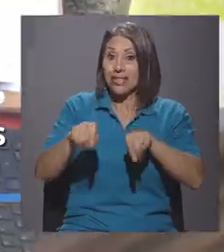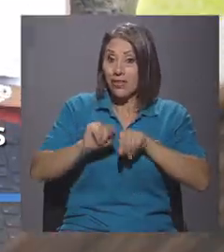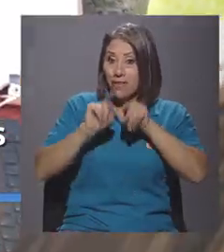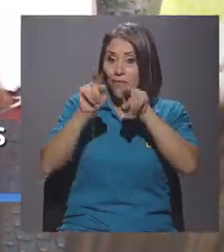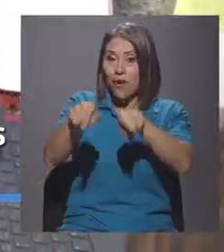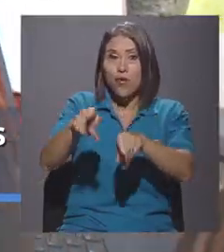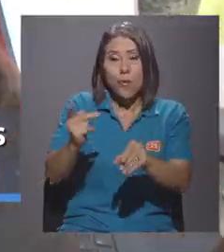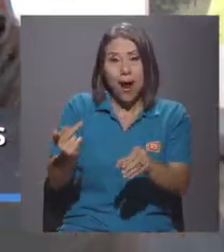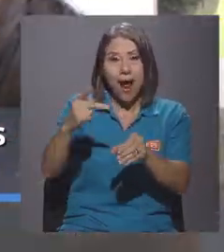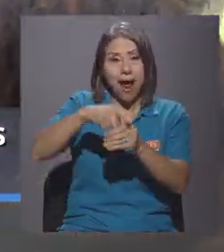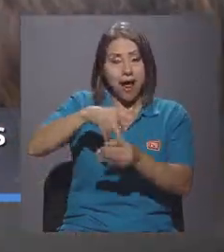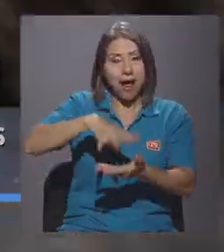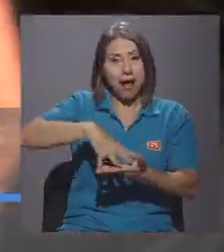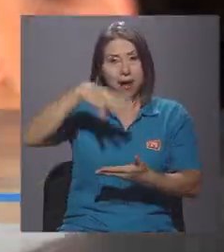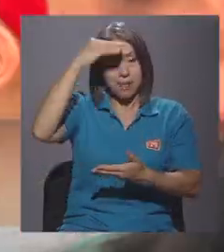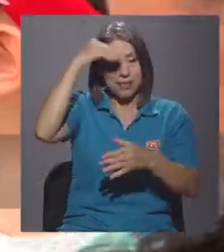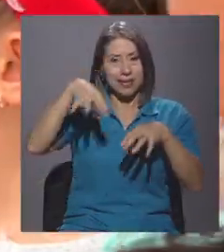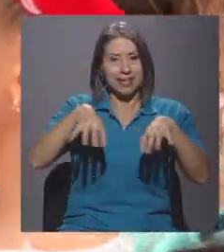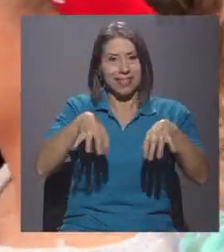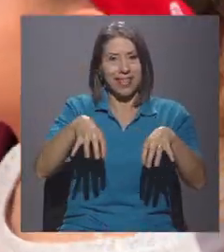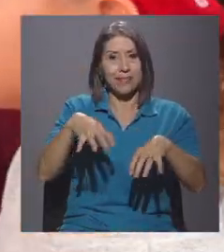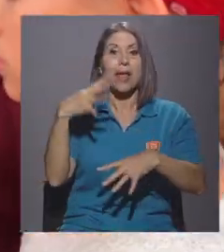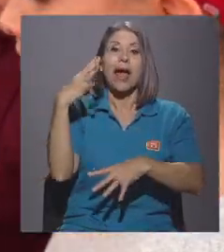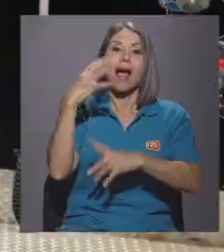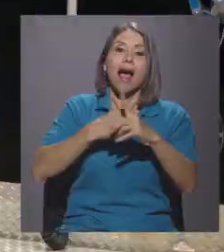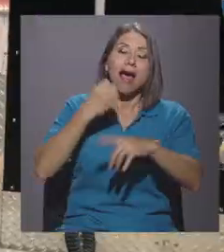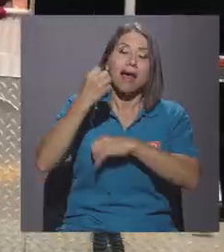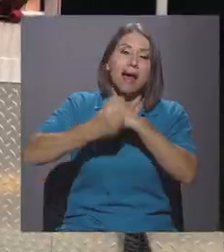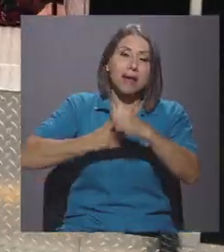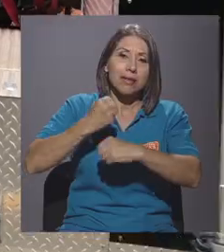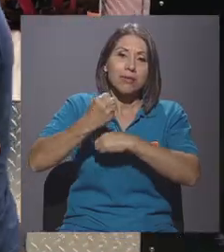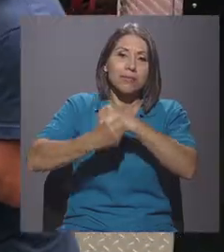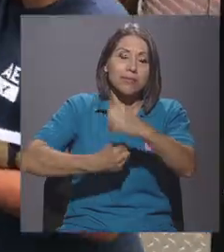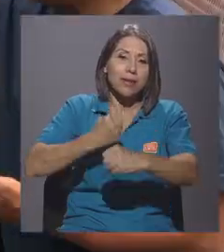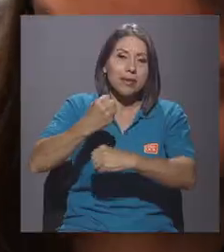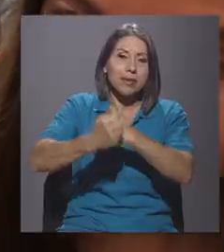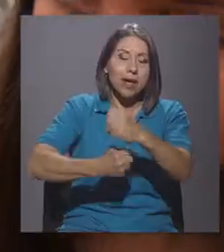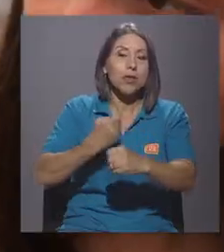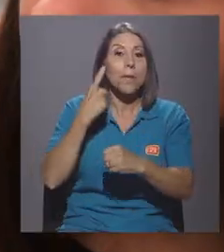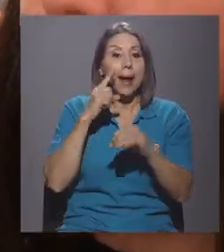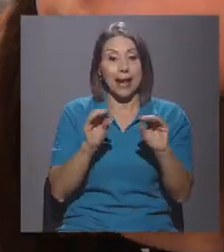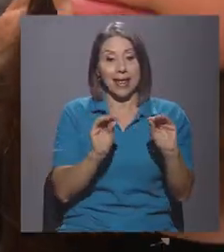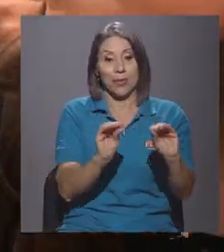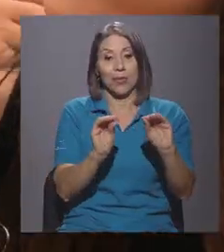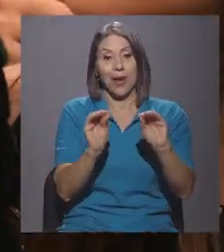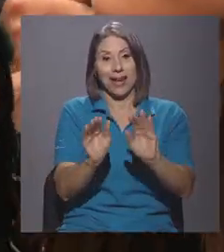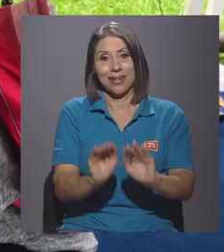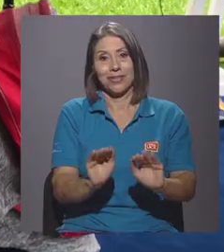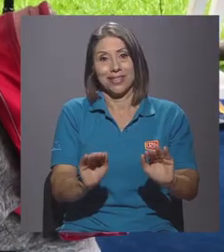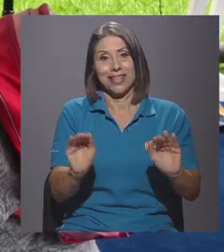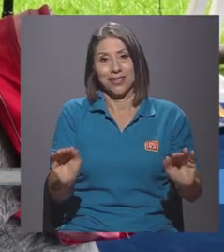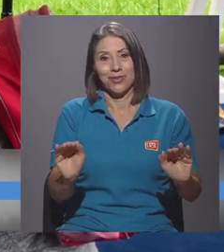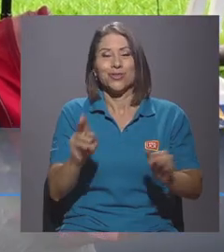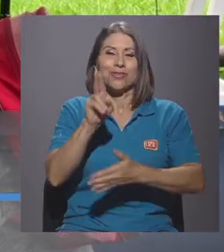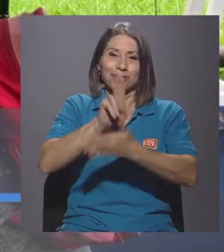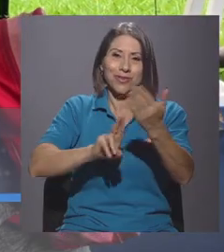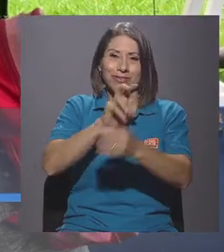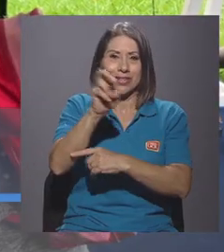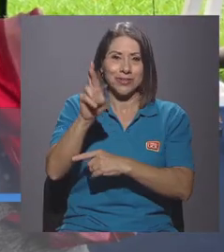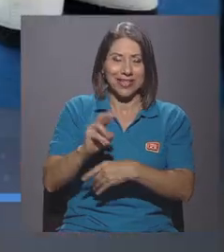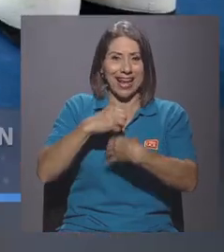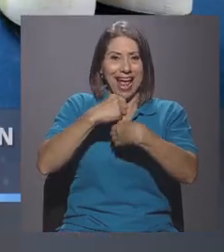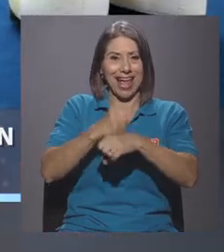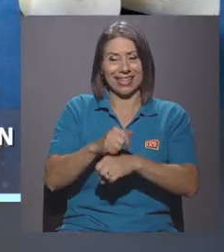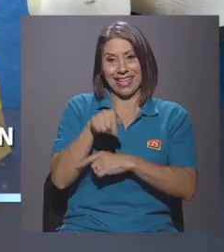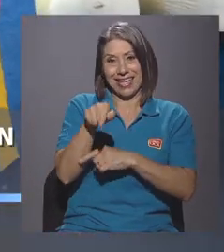en la actividad. Cada año, con la finalidad de educar y formar a los niños y niñas, la Universidad de Costa Rica realiza